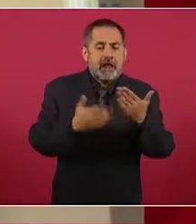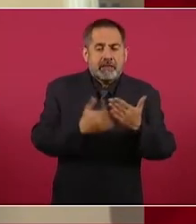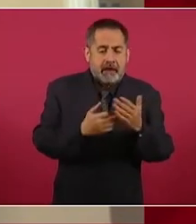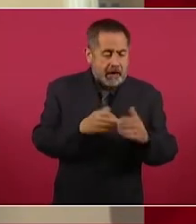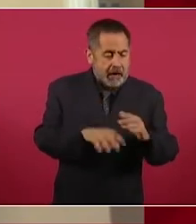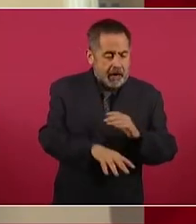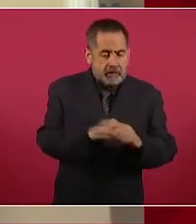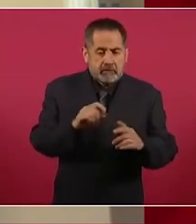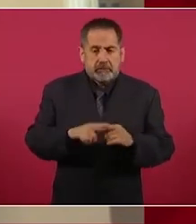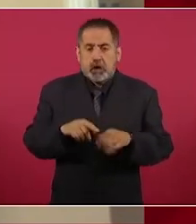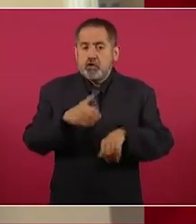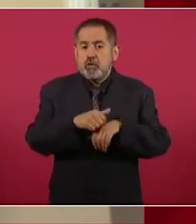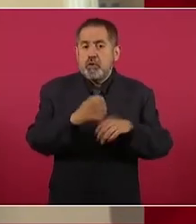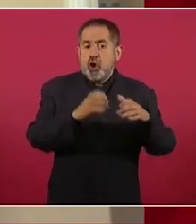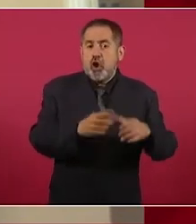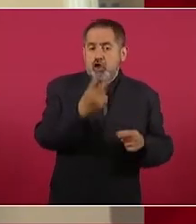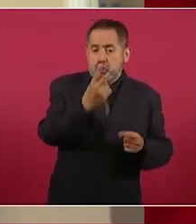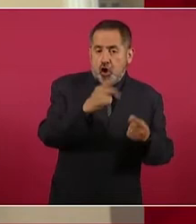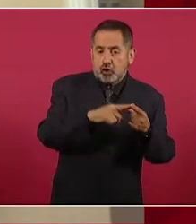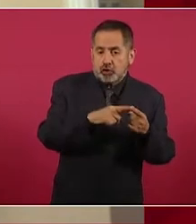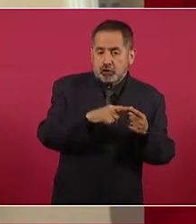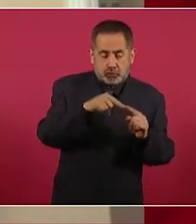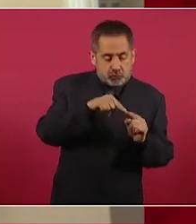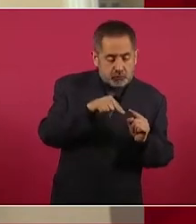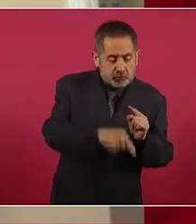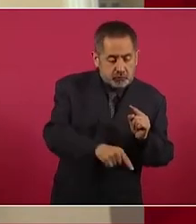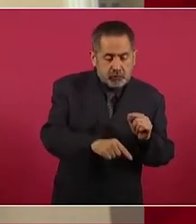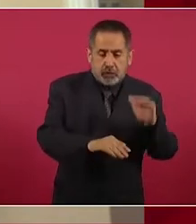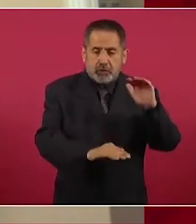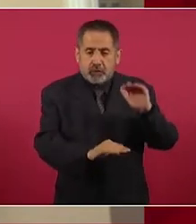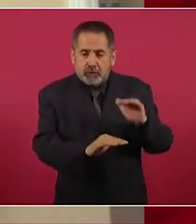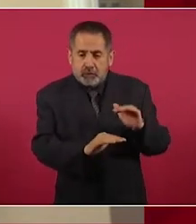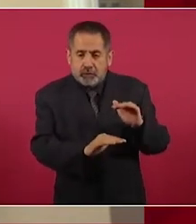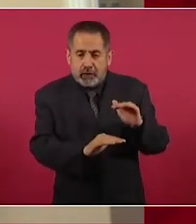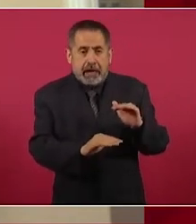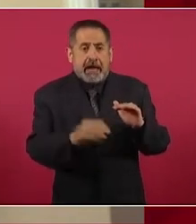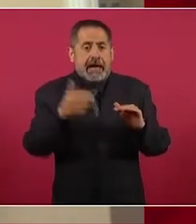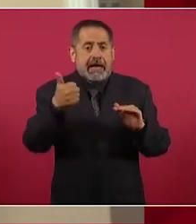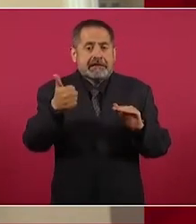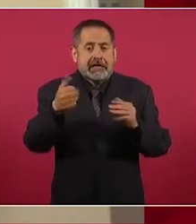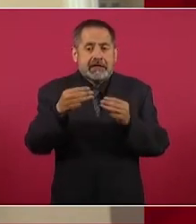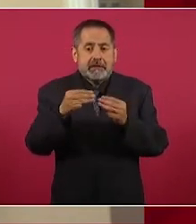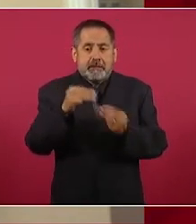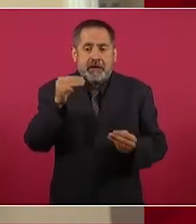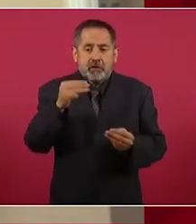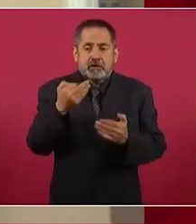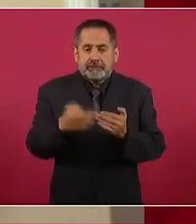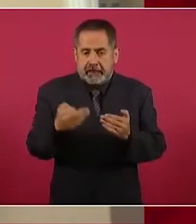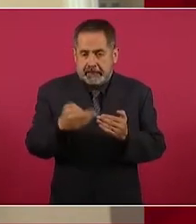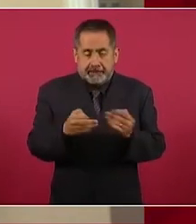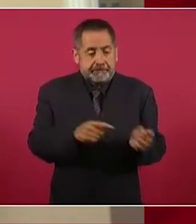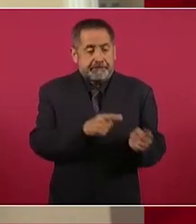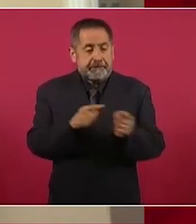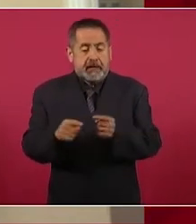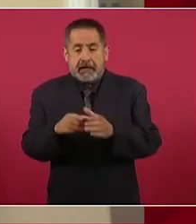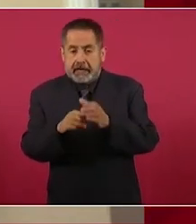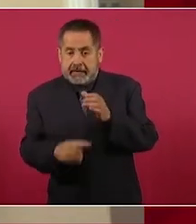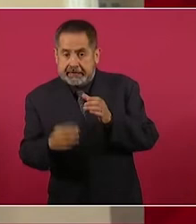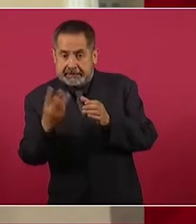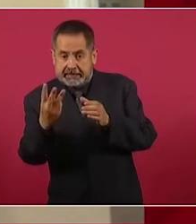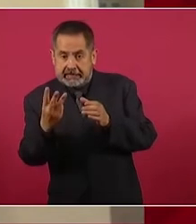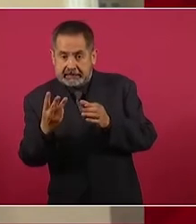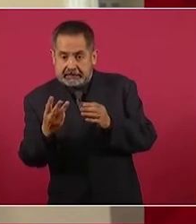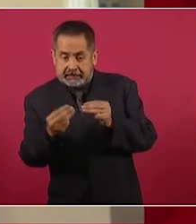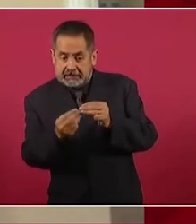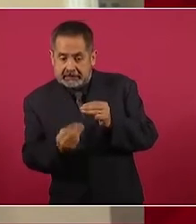En el pozo 2 hay un tirante por bombear de 6 metros. En el pozo 3 el tirante por